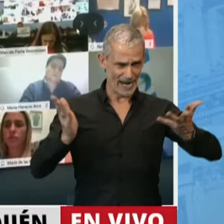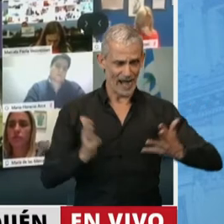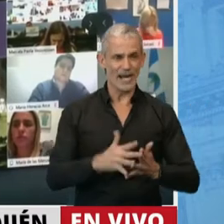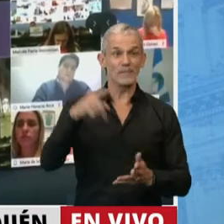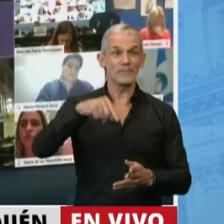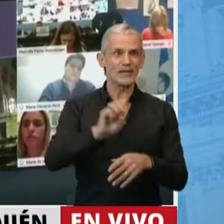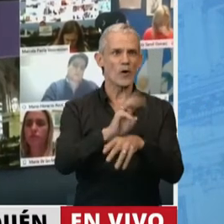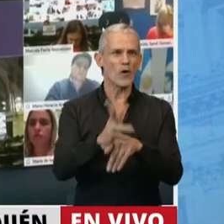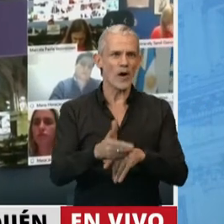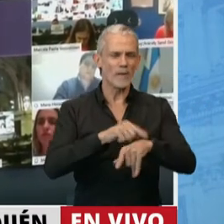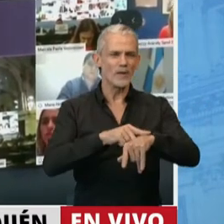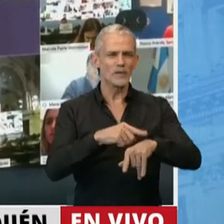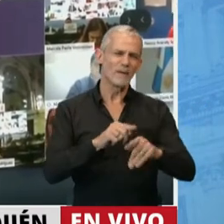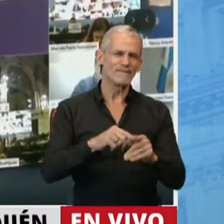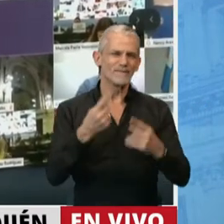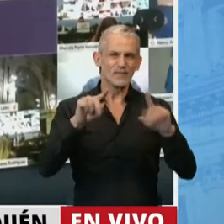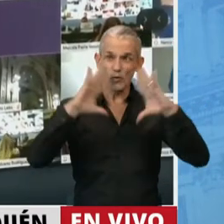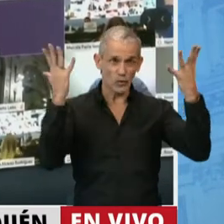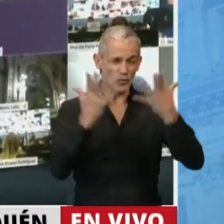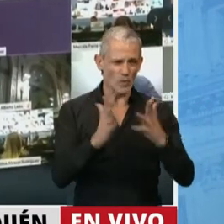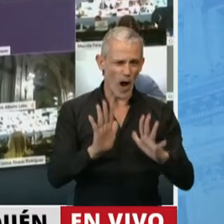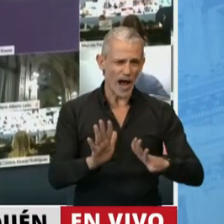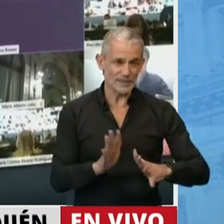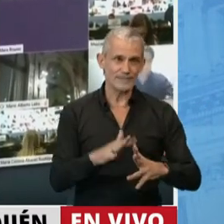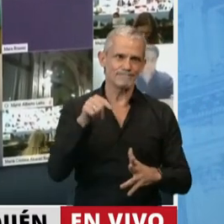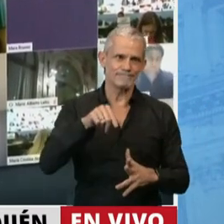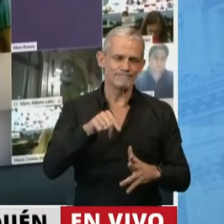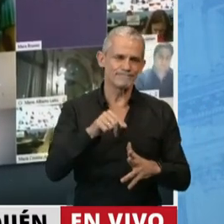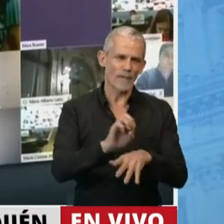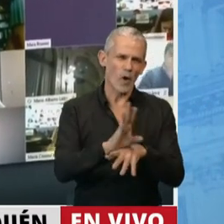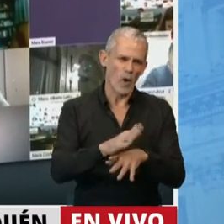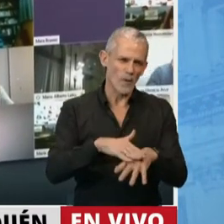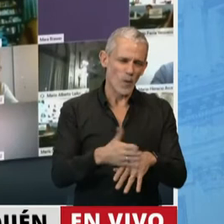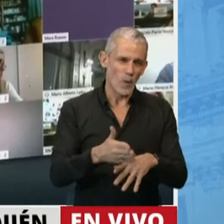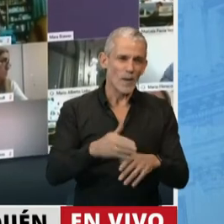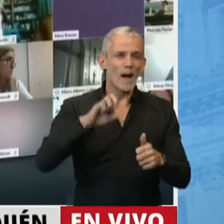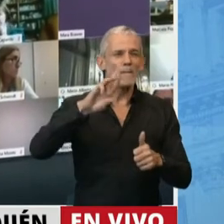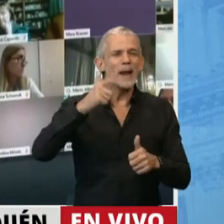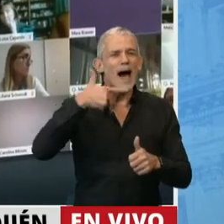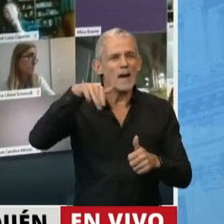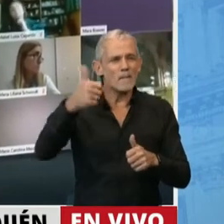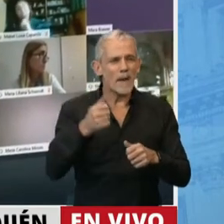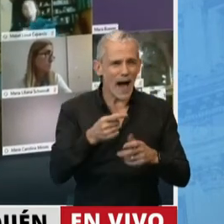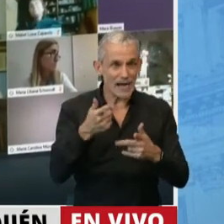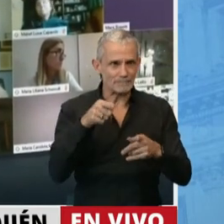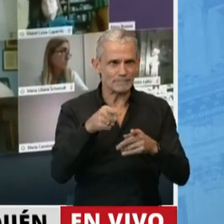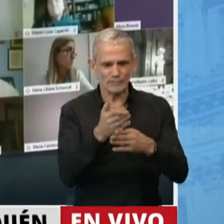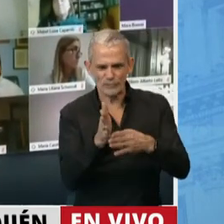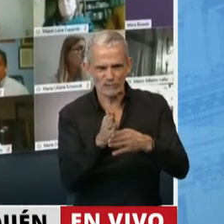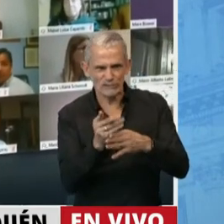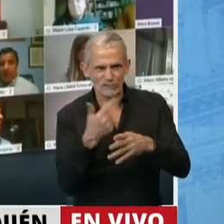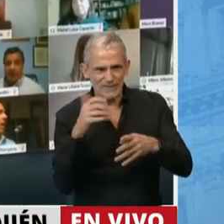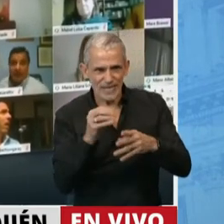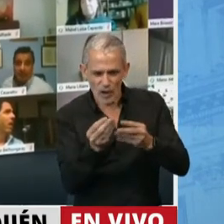circunstancias que está atravesando el mundo entero con esta pandemia el plasma representa una esperanza. La